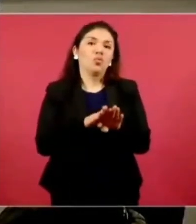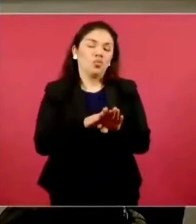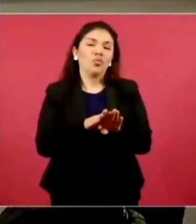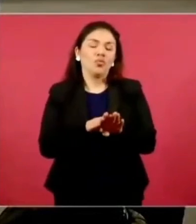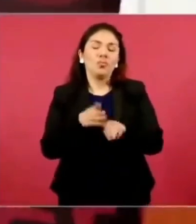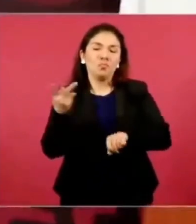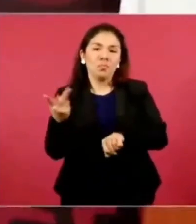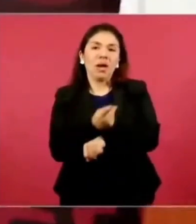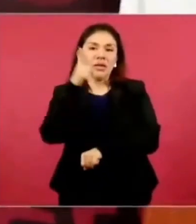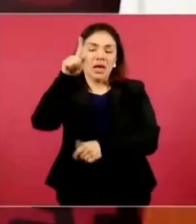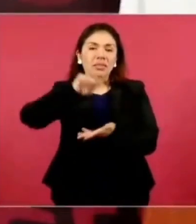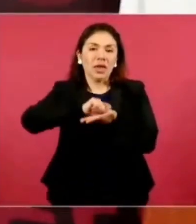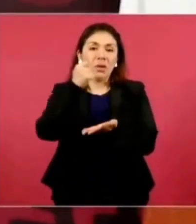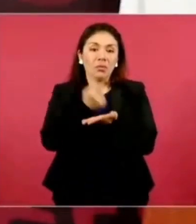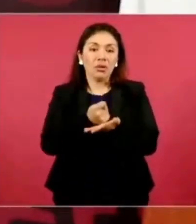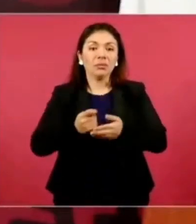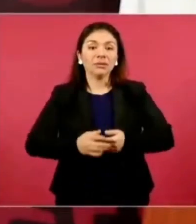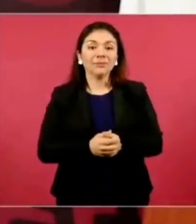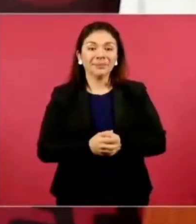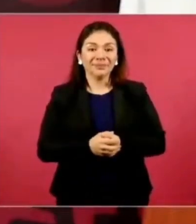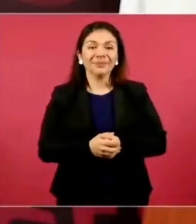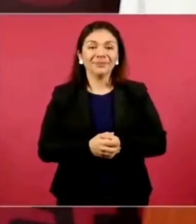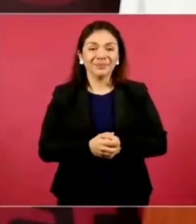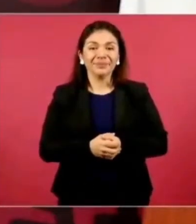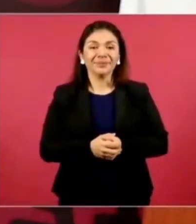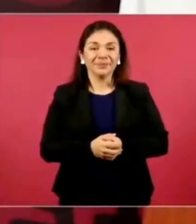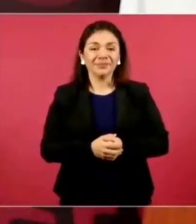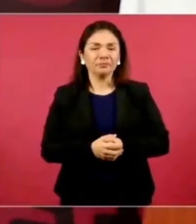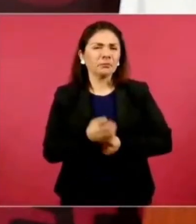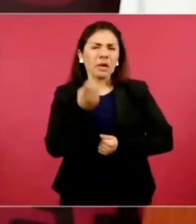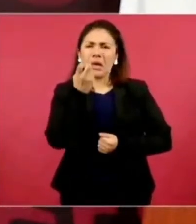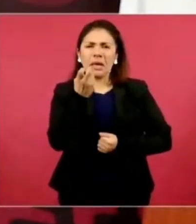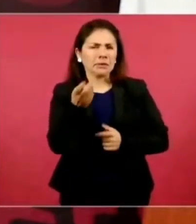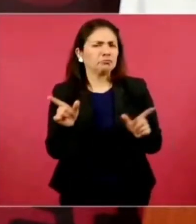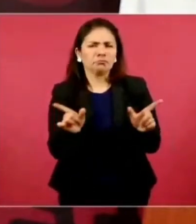en Tamaulipas. Eso es básicamente,